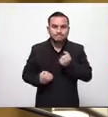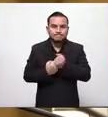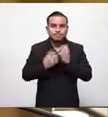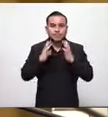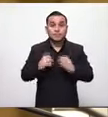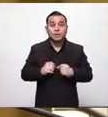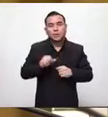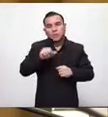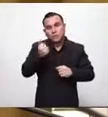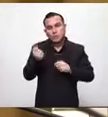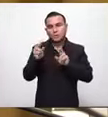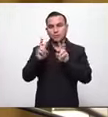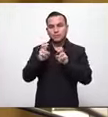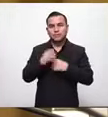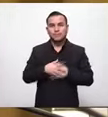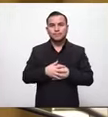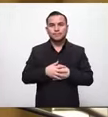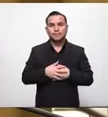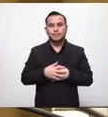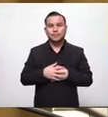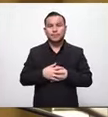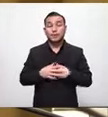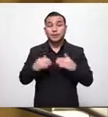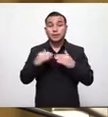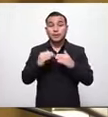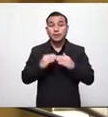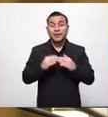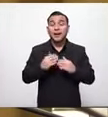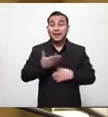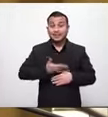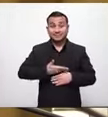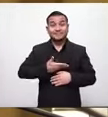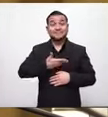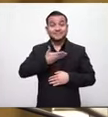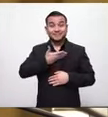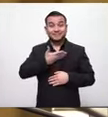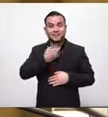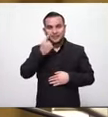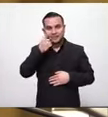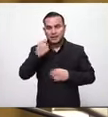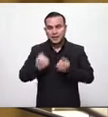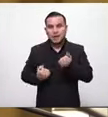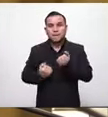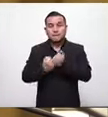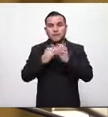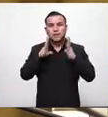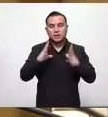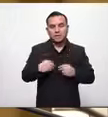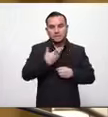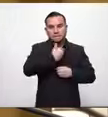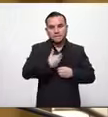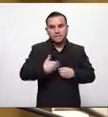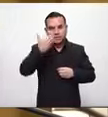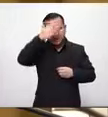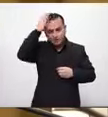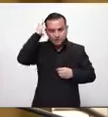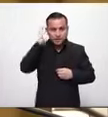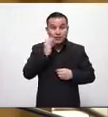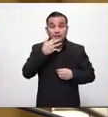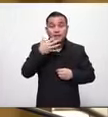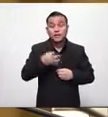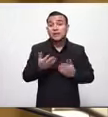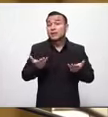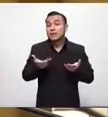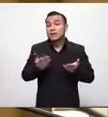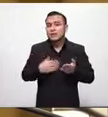por otro lado también me siento muy satisfecho de apoyar a nuestro gobierno lo hemos